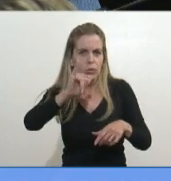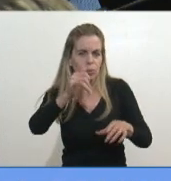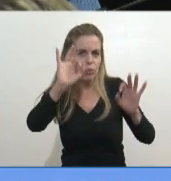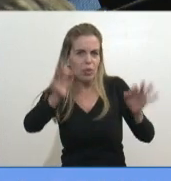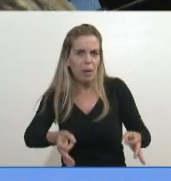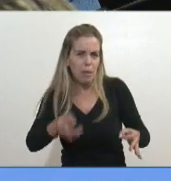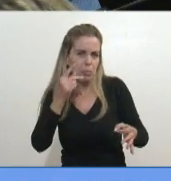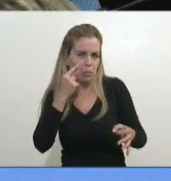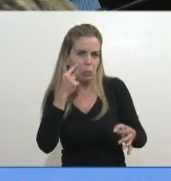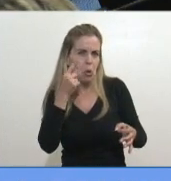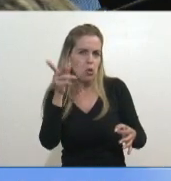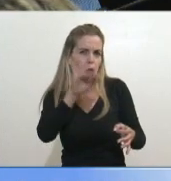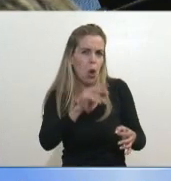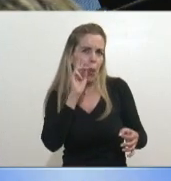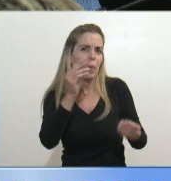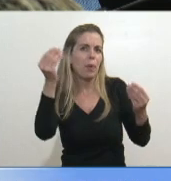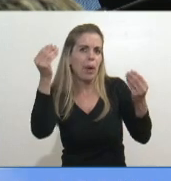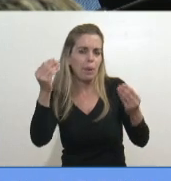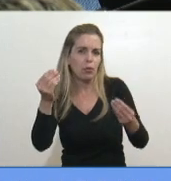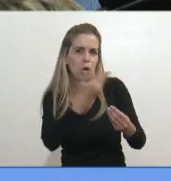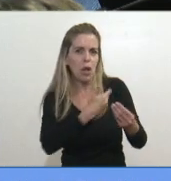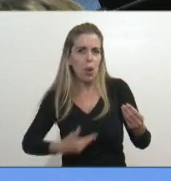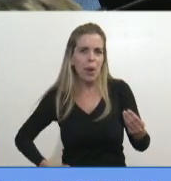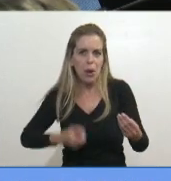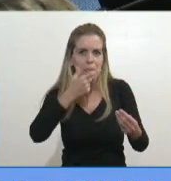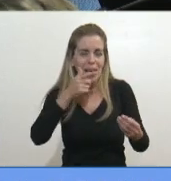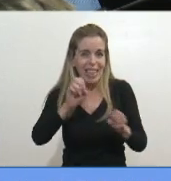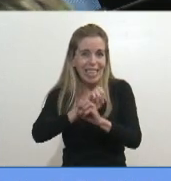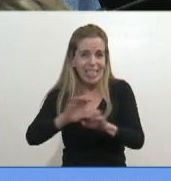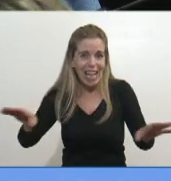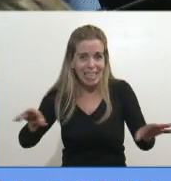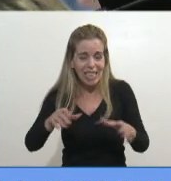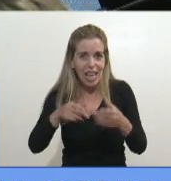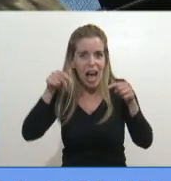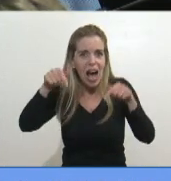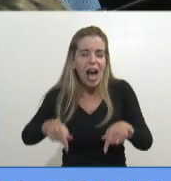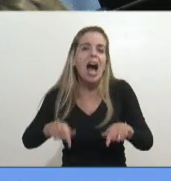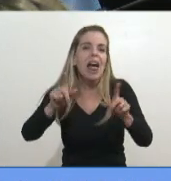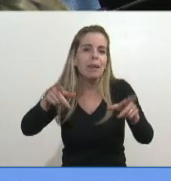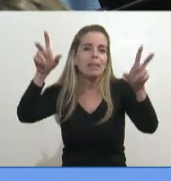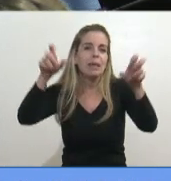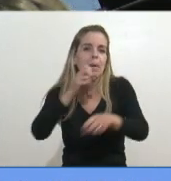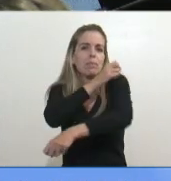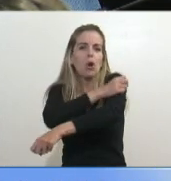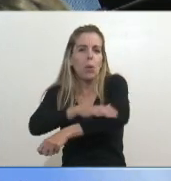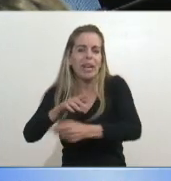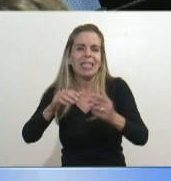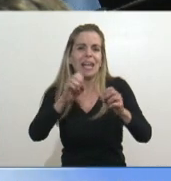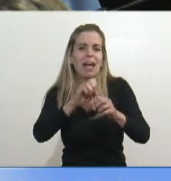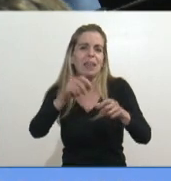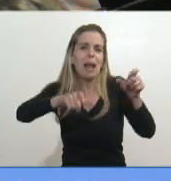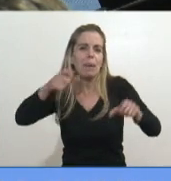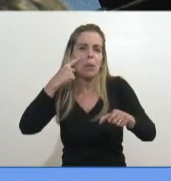vimos todos los días los resultados de que hicieron, y el desastre que hicieron, hablan de la pobreza, hablan de la indigencia,